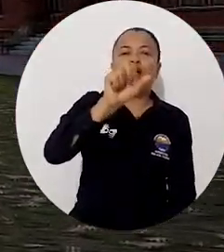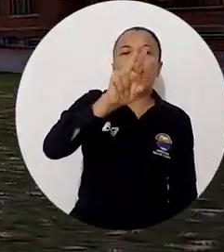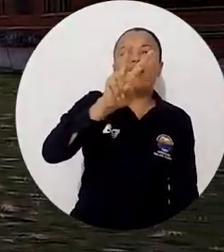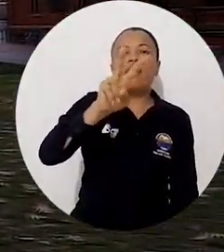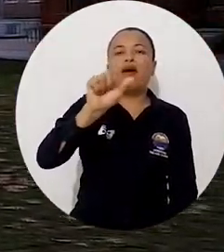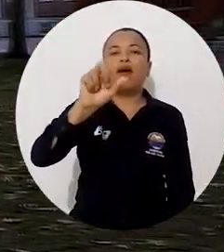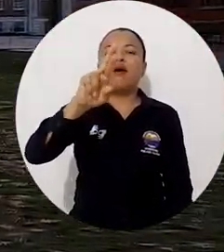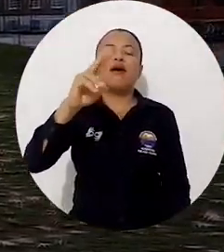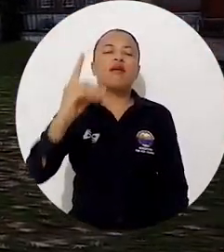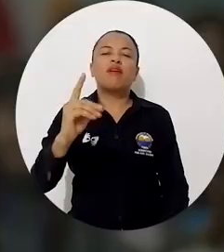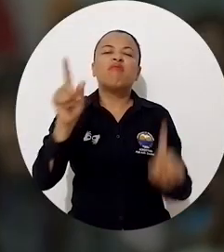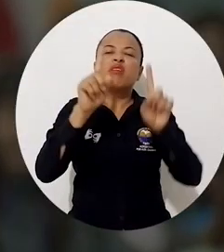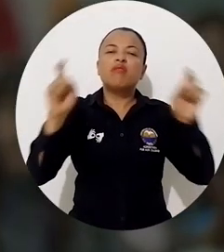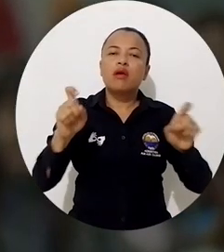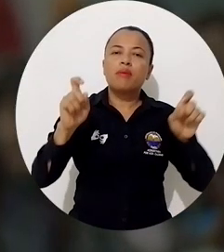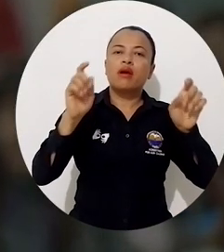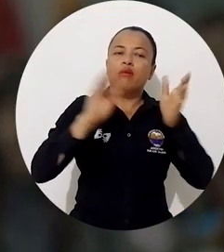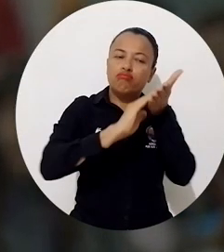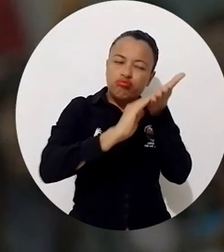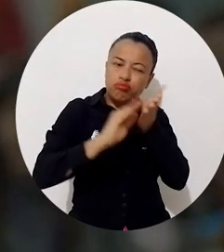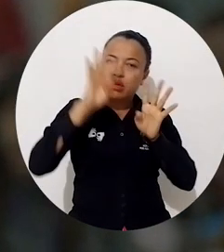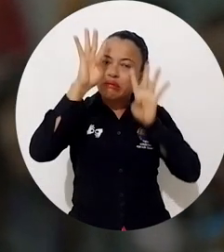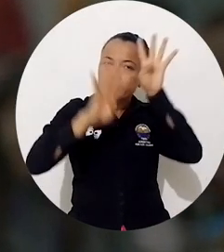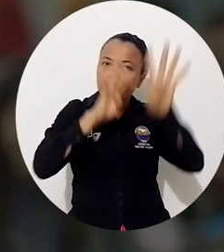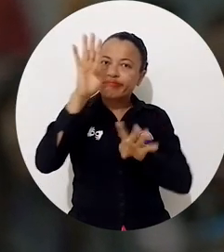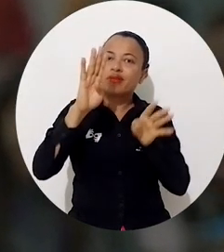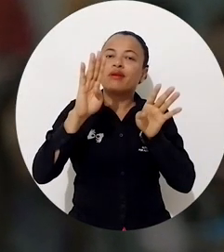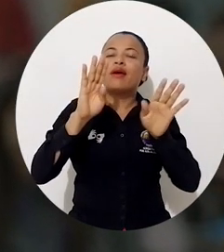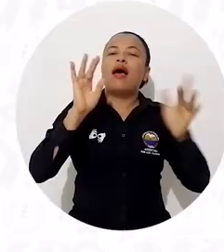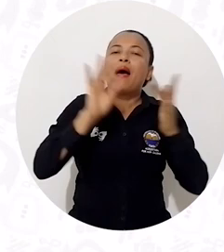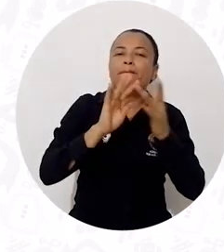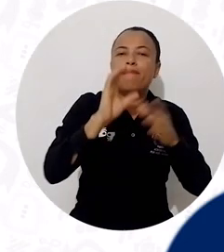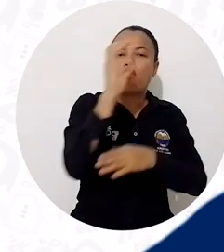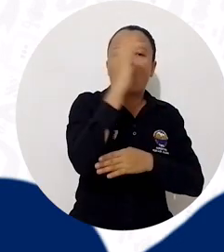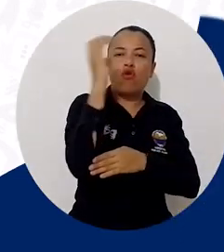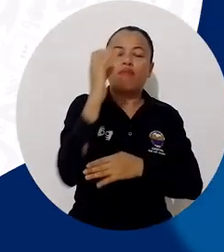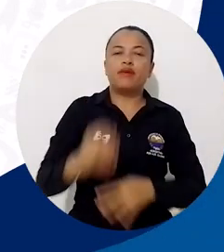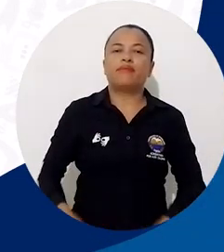cuya temática en esta ocasión fue Soluciones Innovadoras para Colombia.